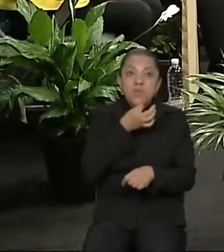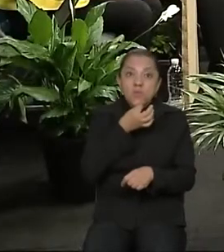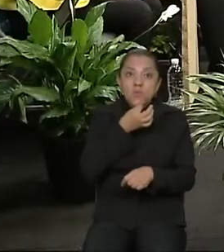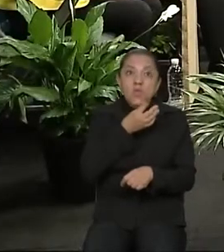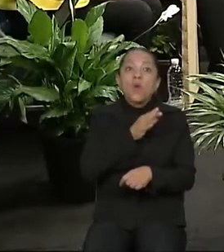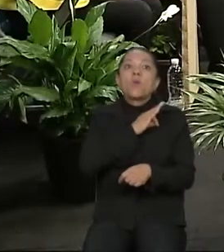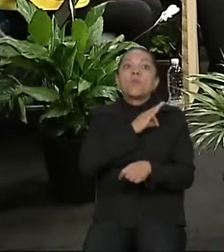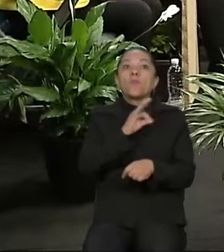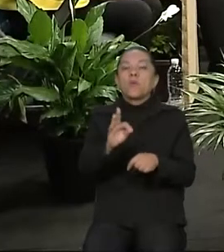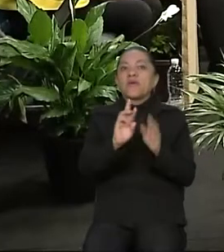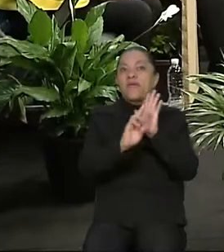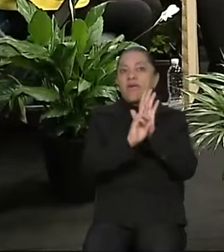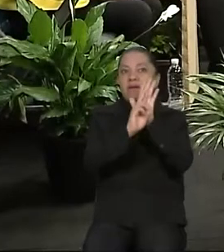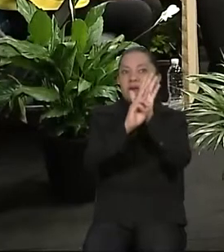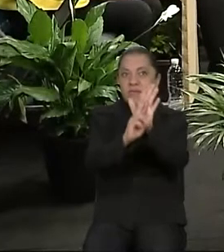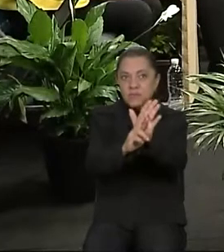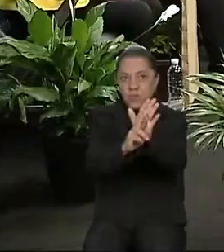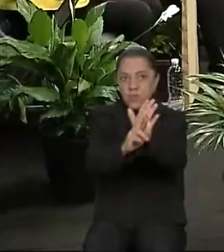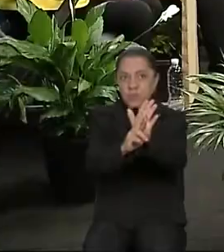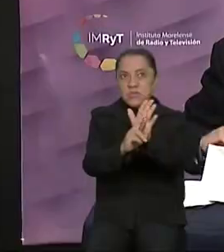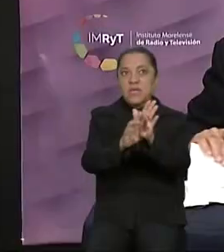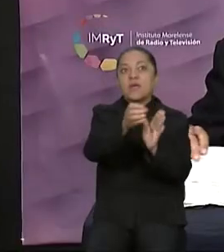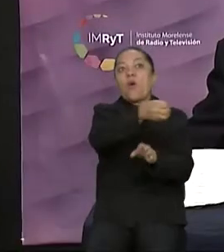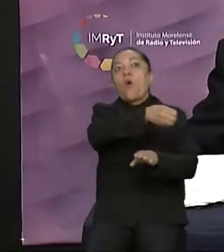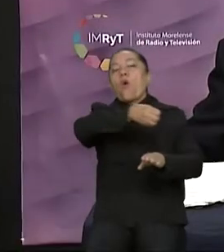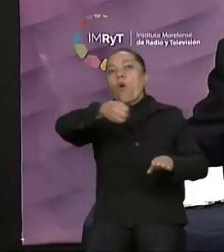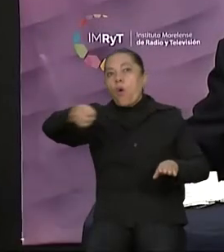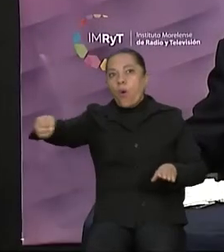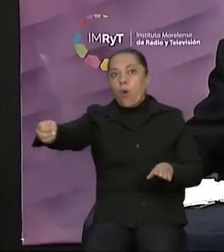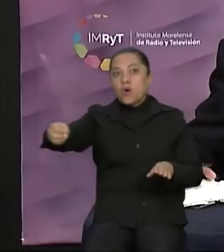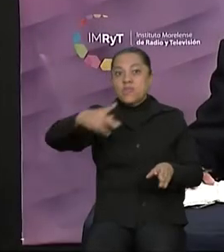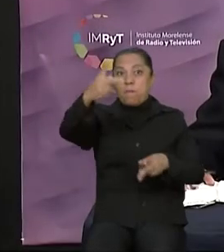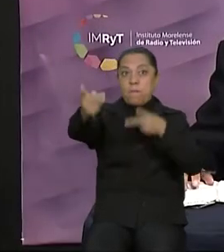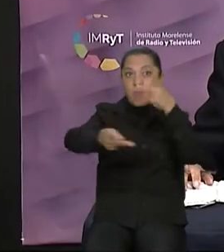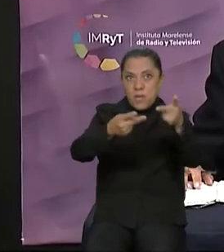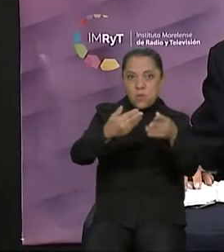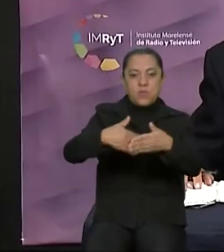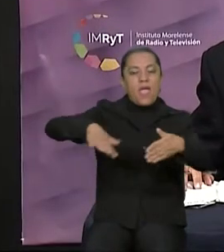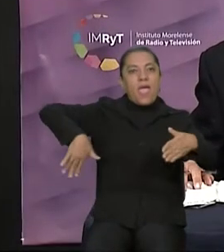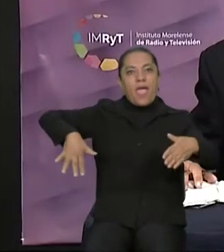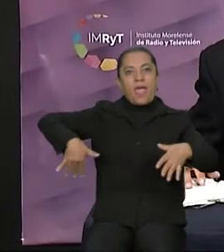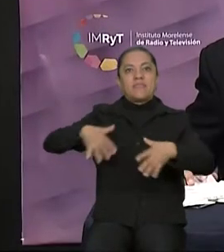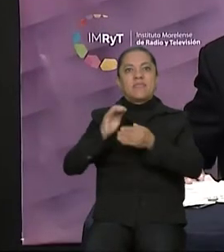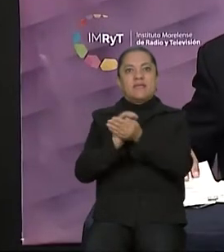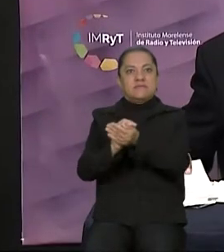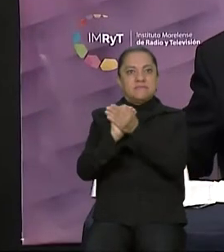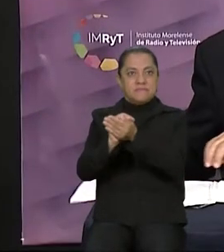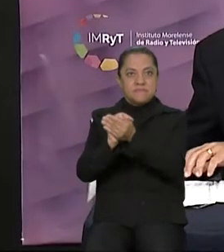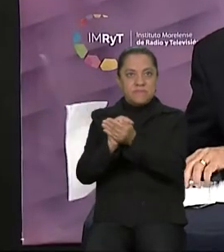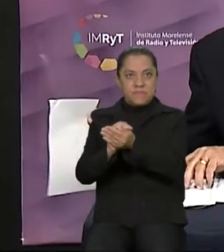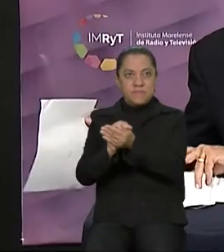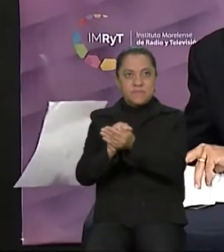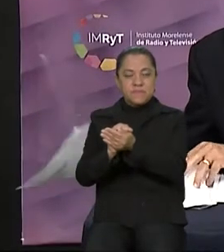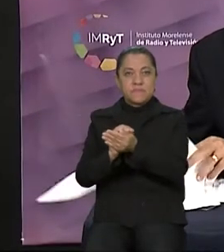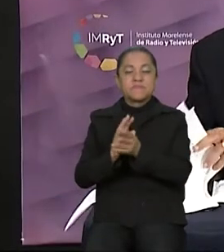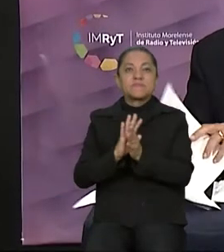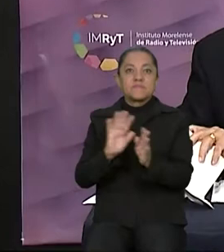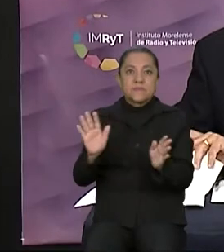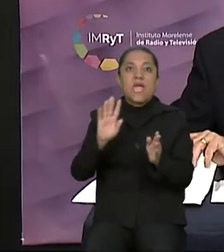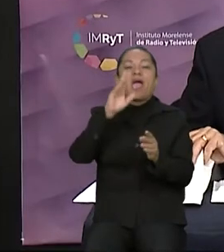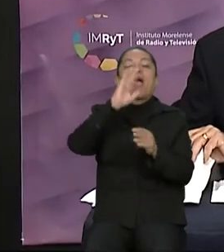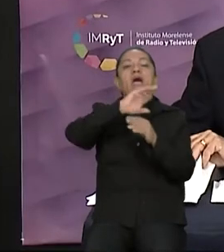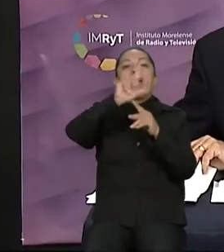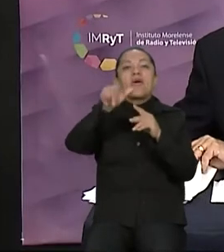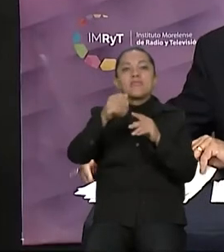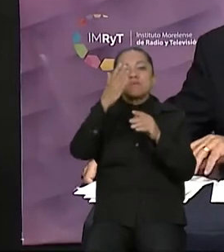El orden de las preguntas fue previamente sorteado. El debate concluye con una ronda de cierre de cada candidato y